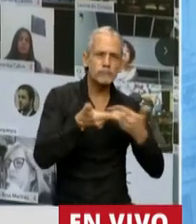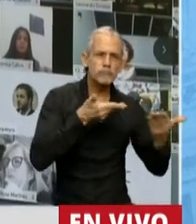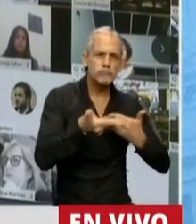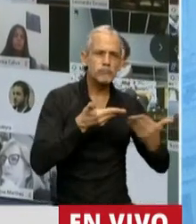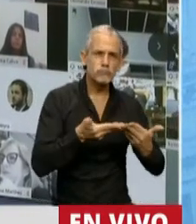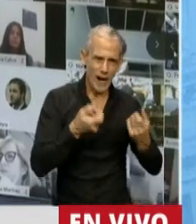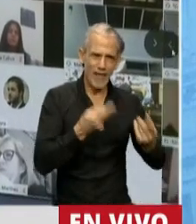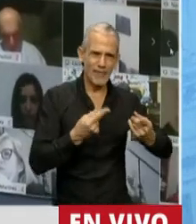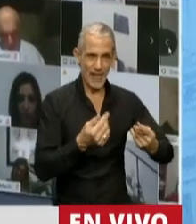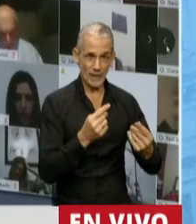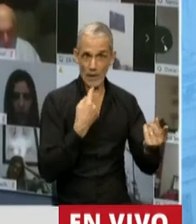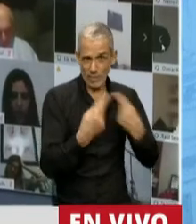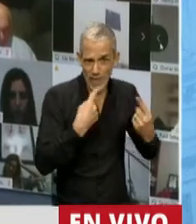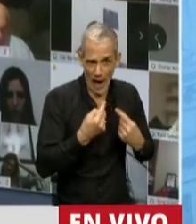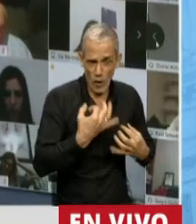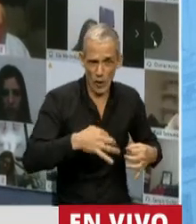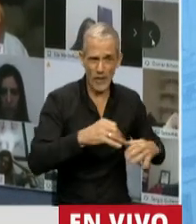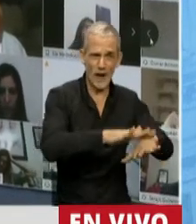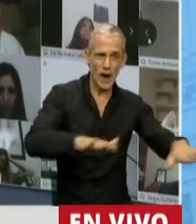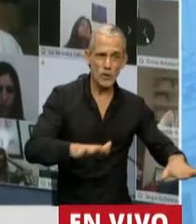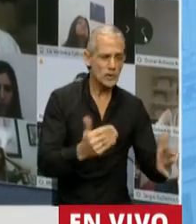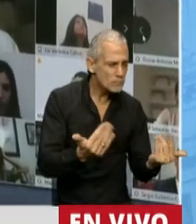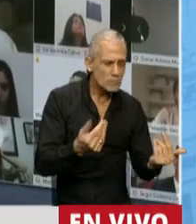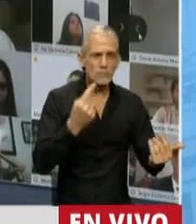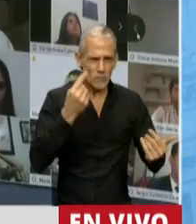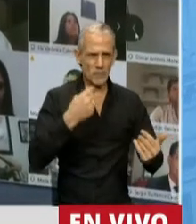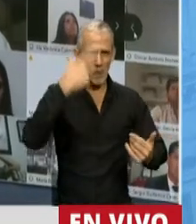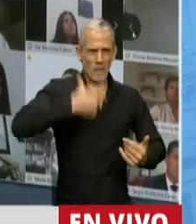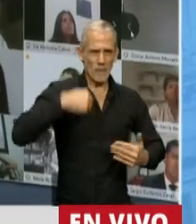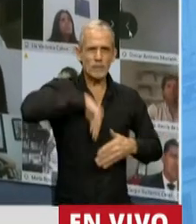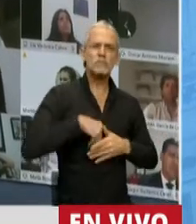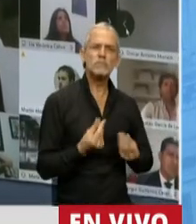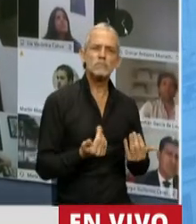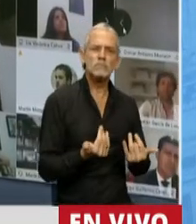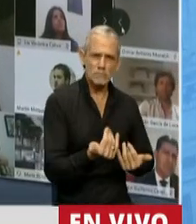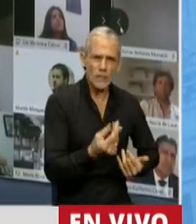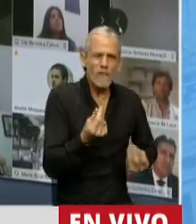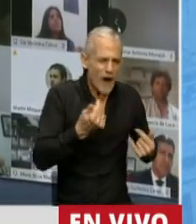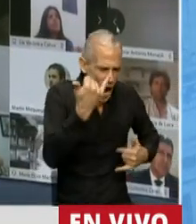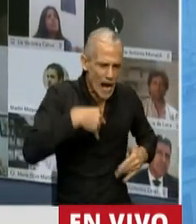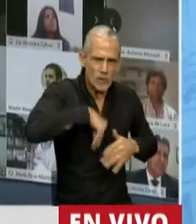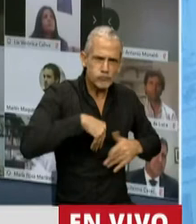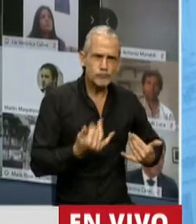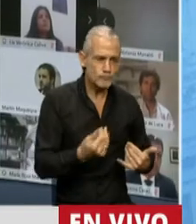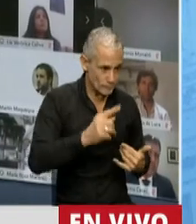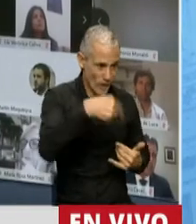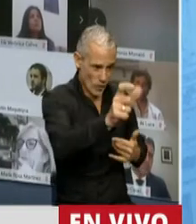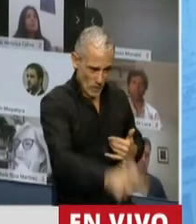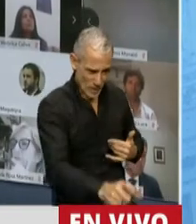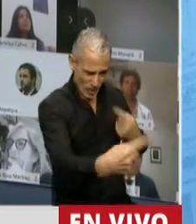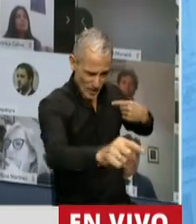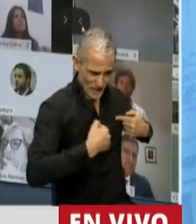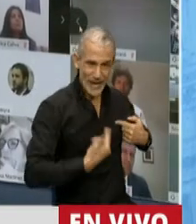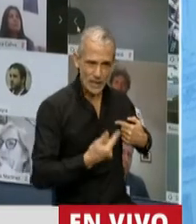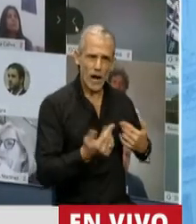habilitar un canal de diálogo. Es darle subjetividad a ese otro, a esa otra, que seguramente